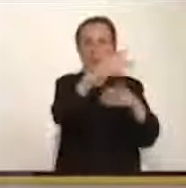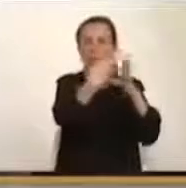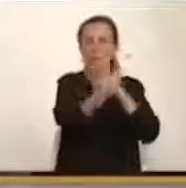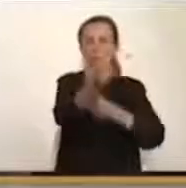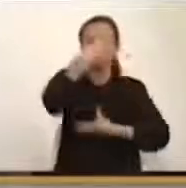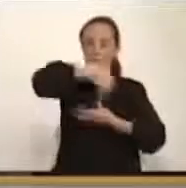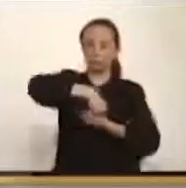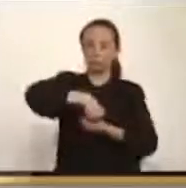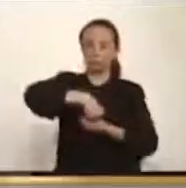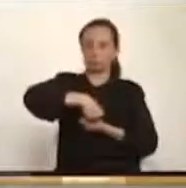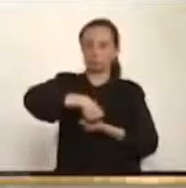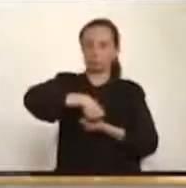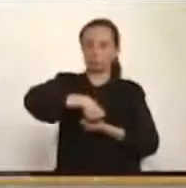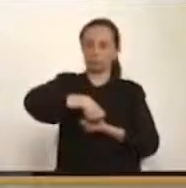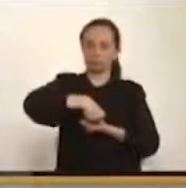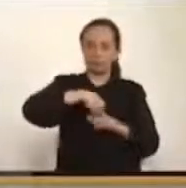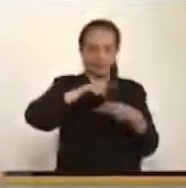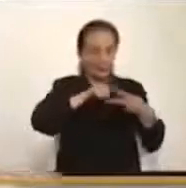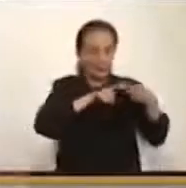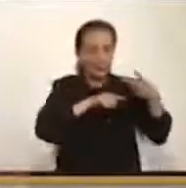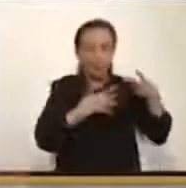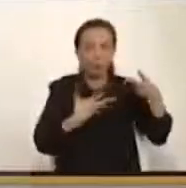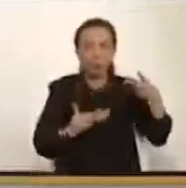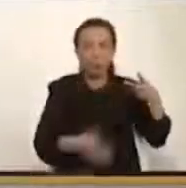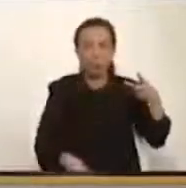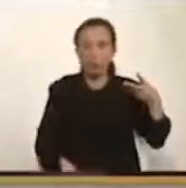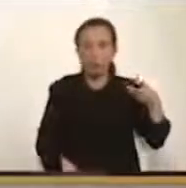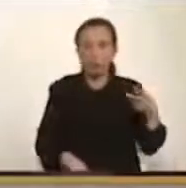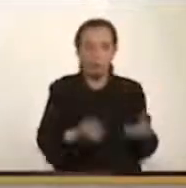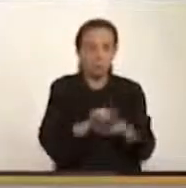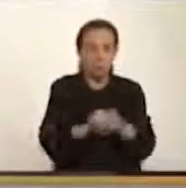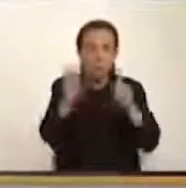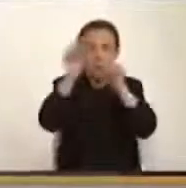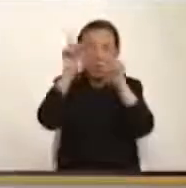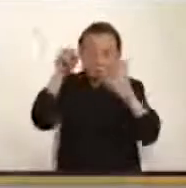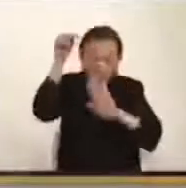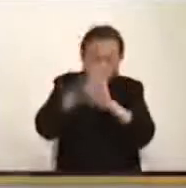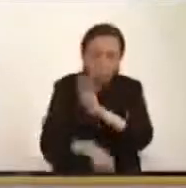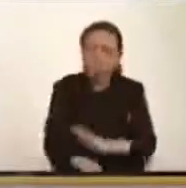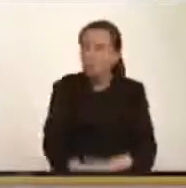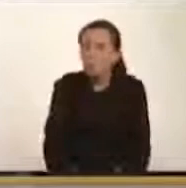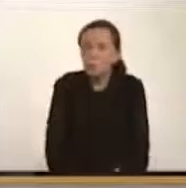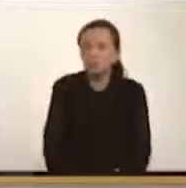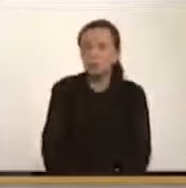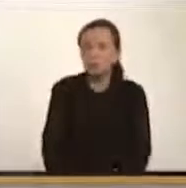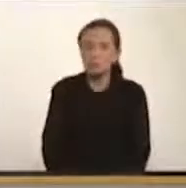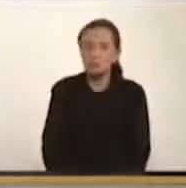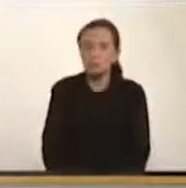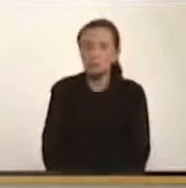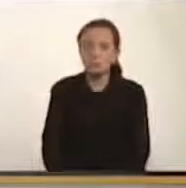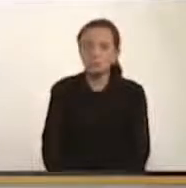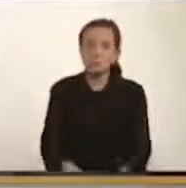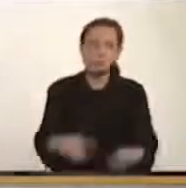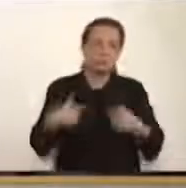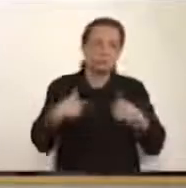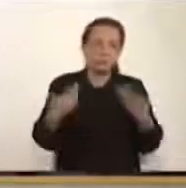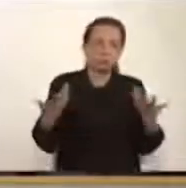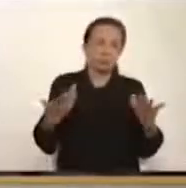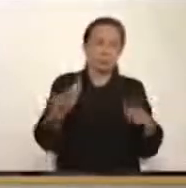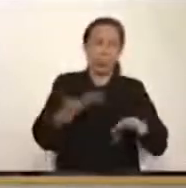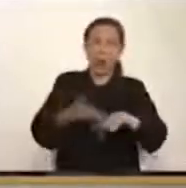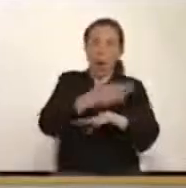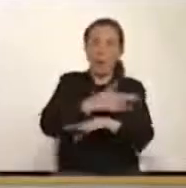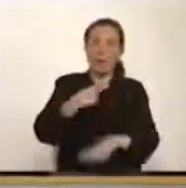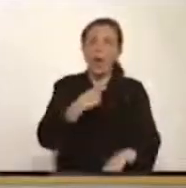Y quiero decir esto. No estamos en el tema de fondo. Yo voy a retirar mi impedimento